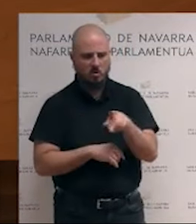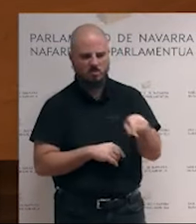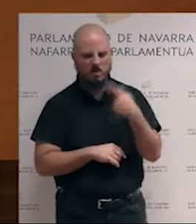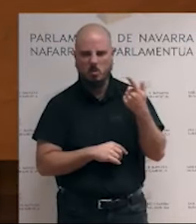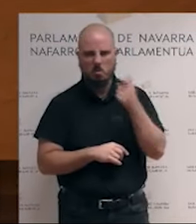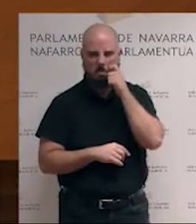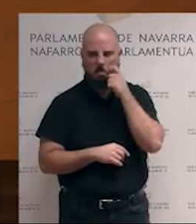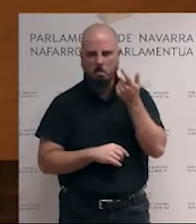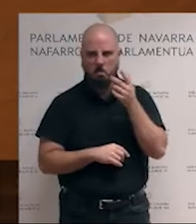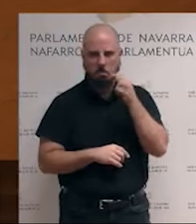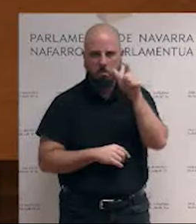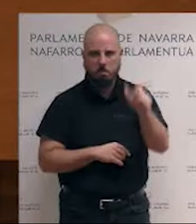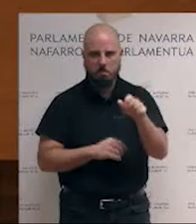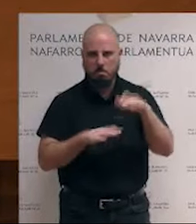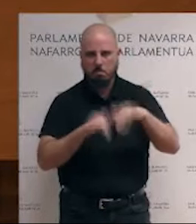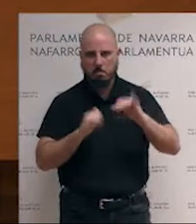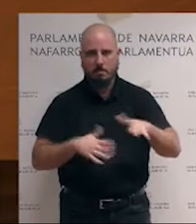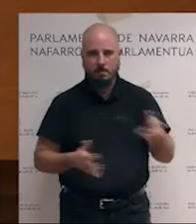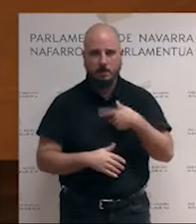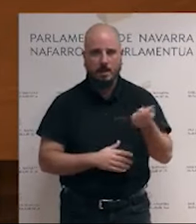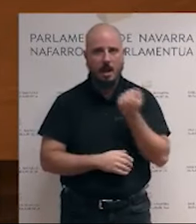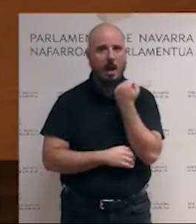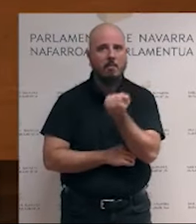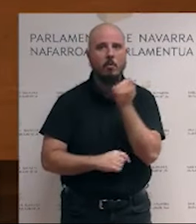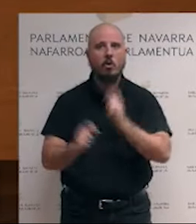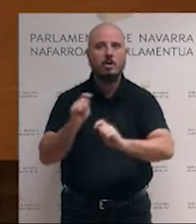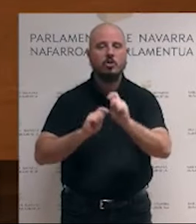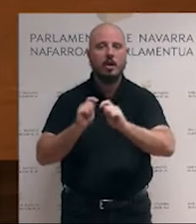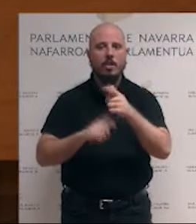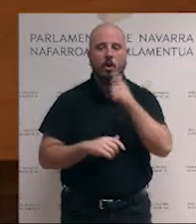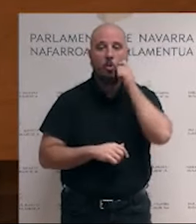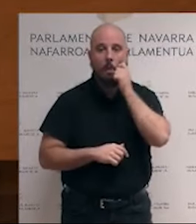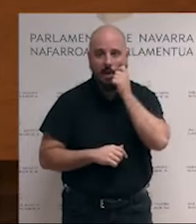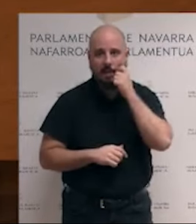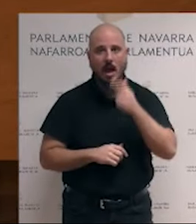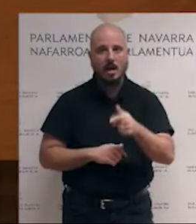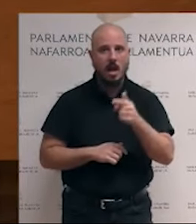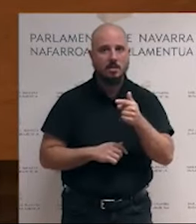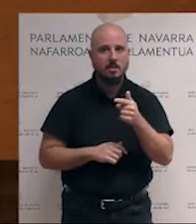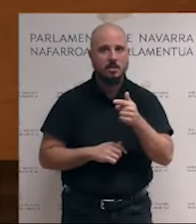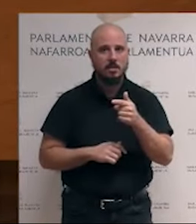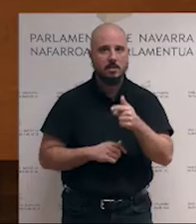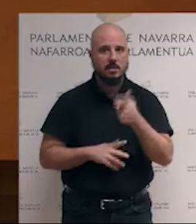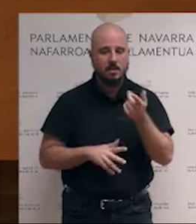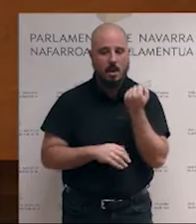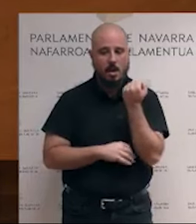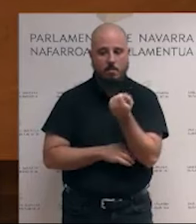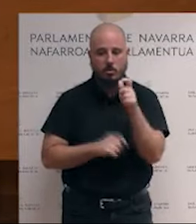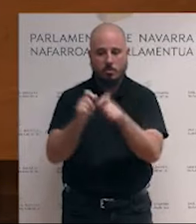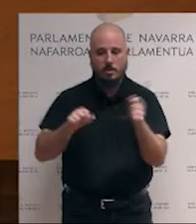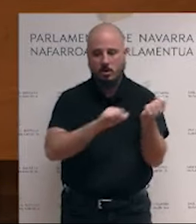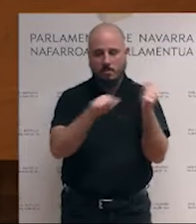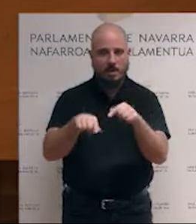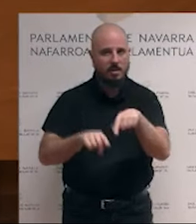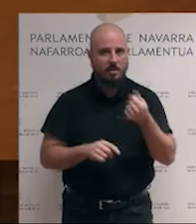Las derechas piden eliminar cualquier tipo de apoyo a las asociaciones humanitarias que apoyan a las personas migrantes.